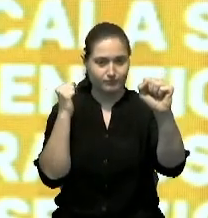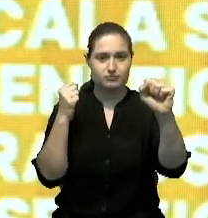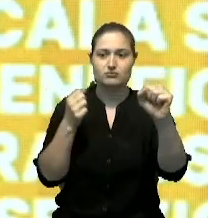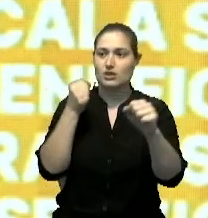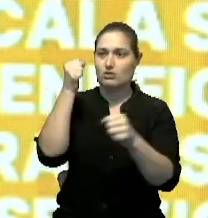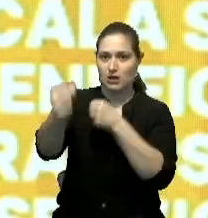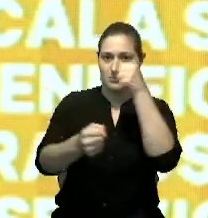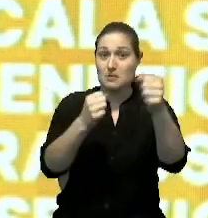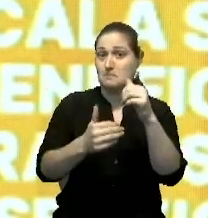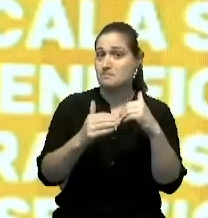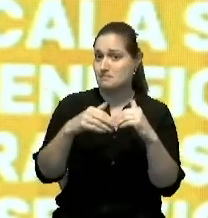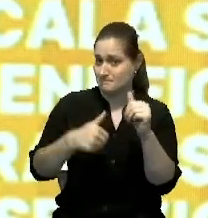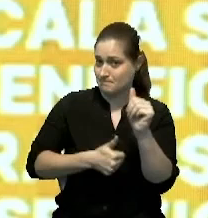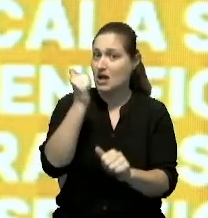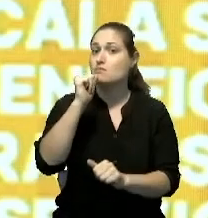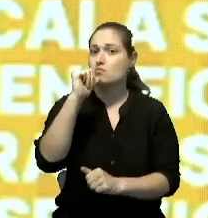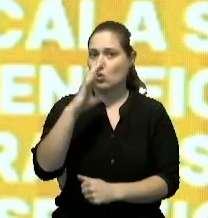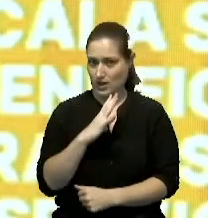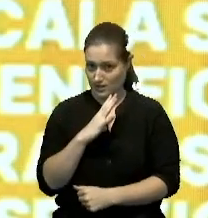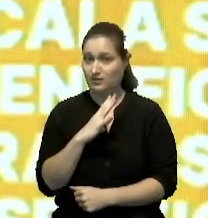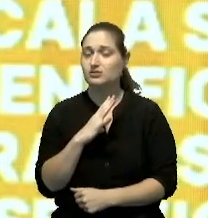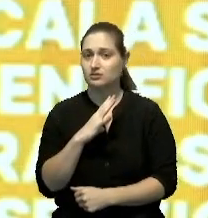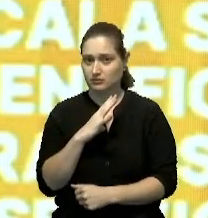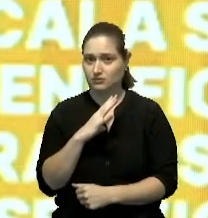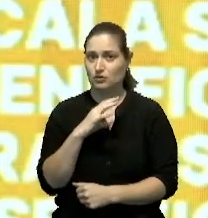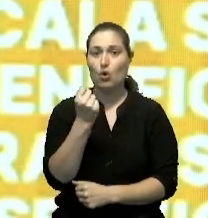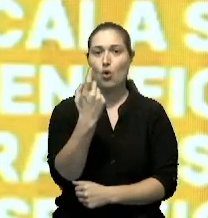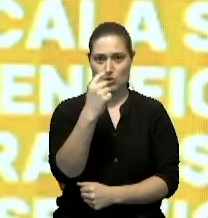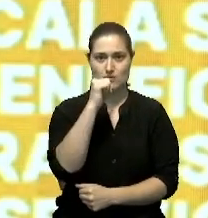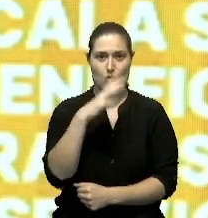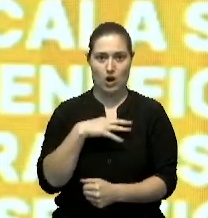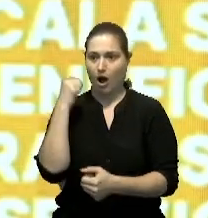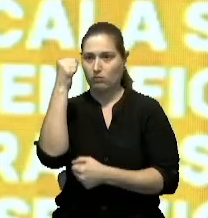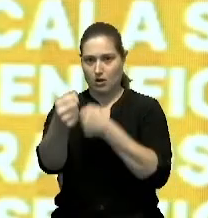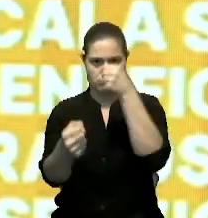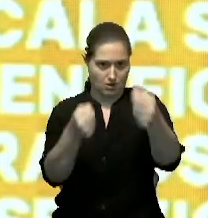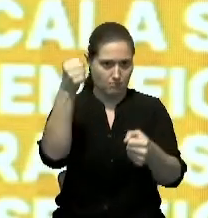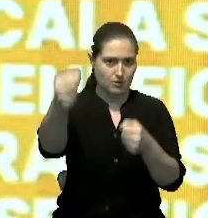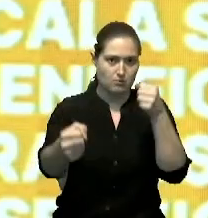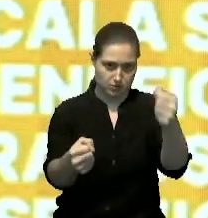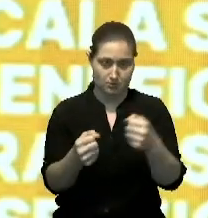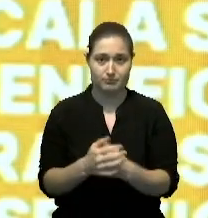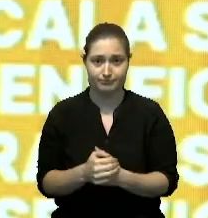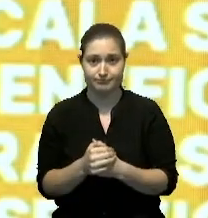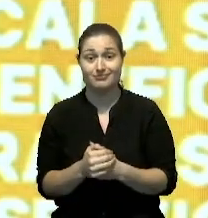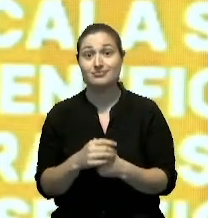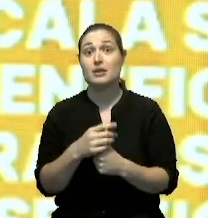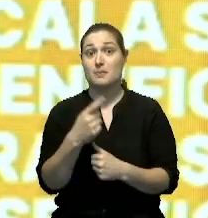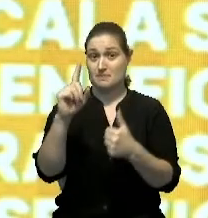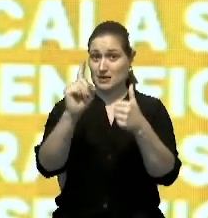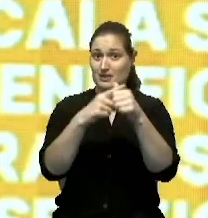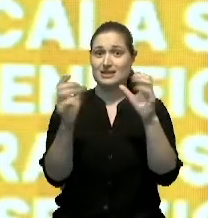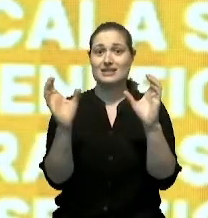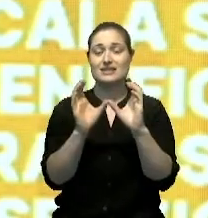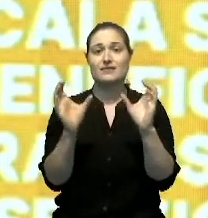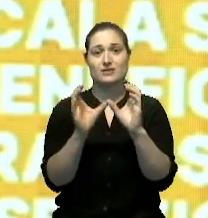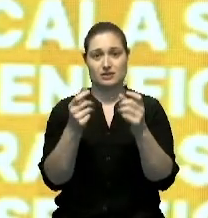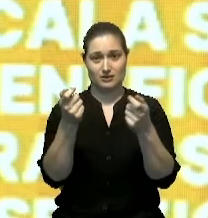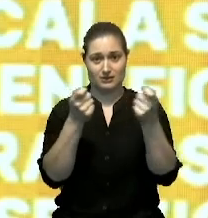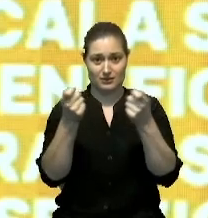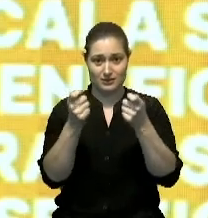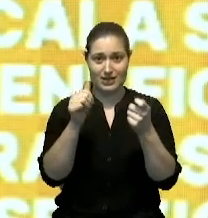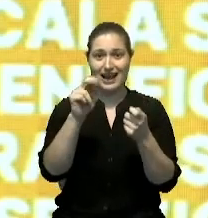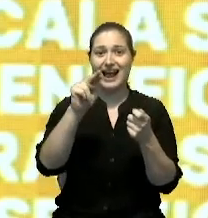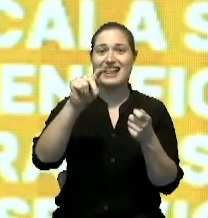mujeres específicamente unas 11 mujeres. Y la primera certificación de gestión antisoborno